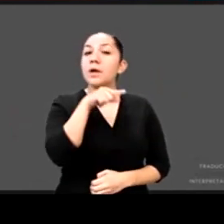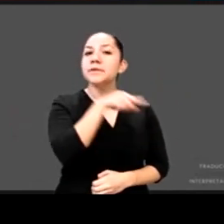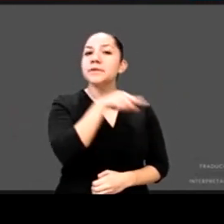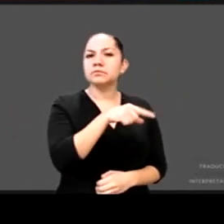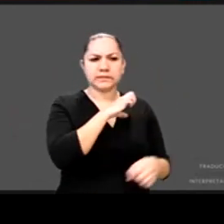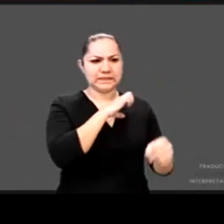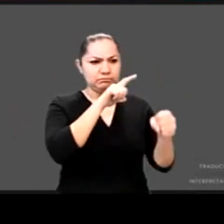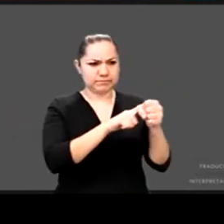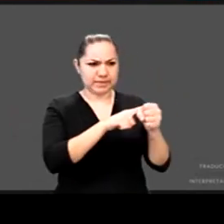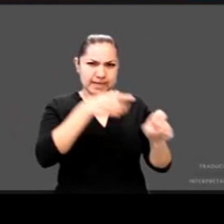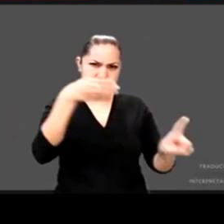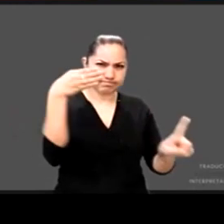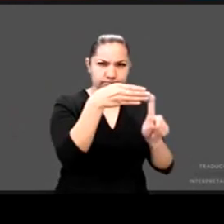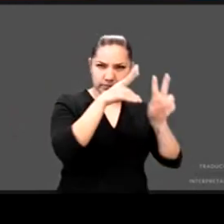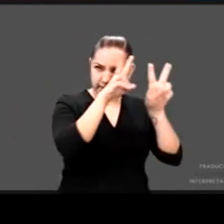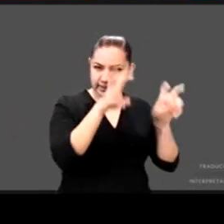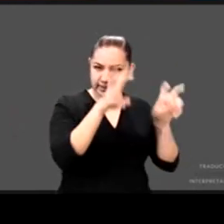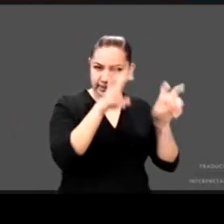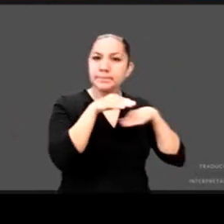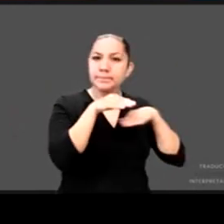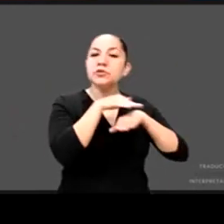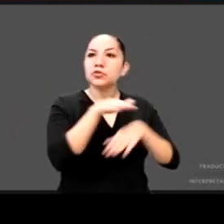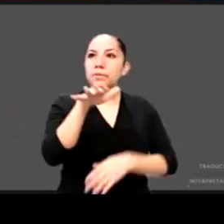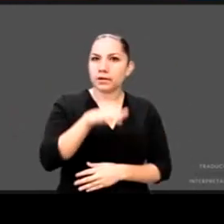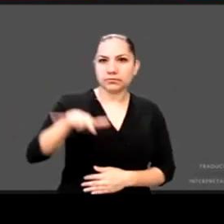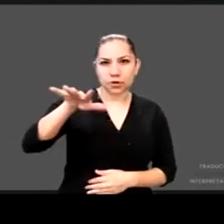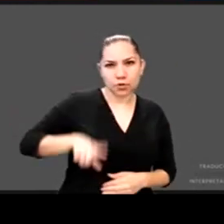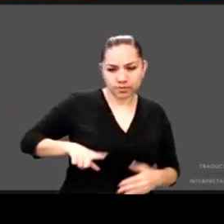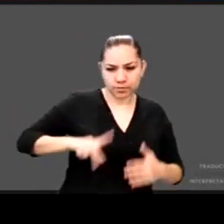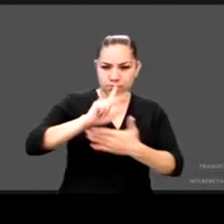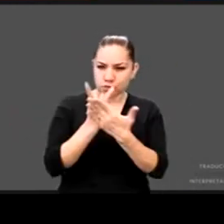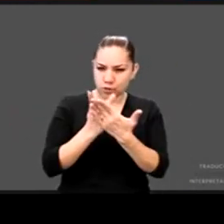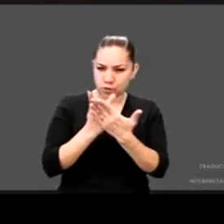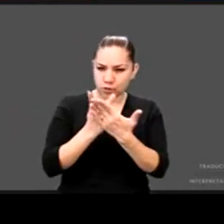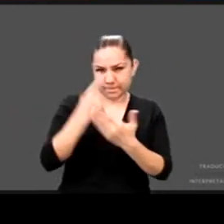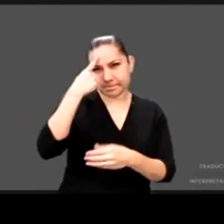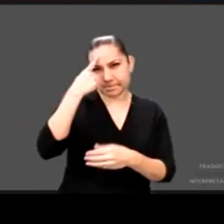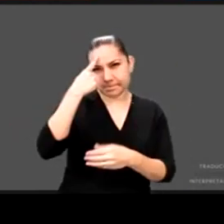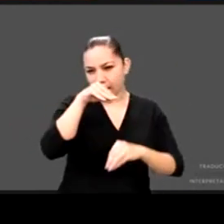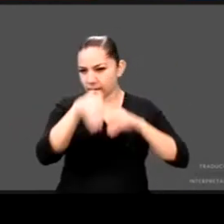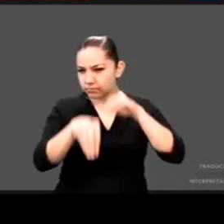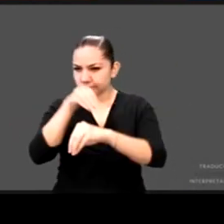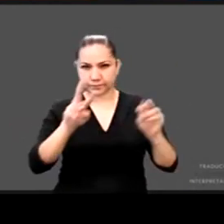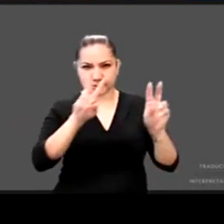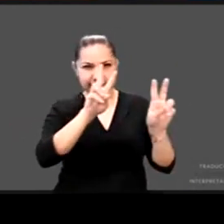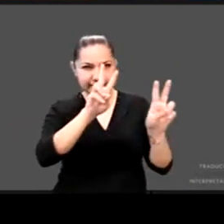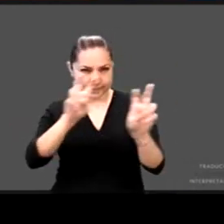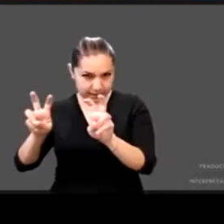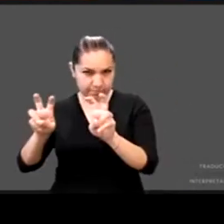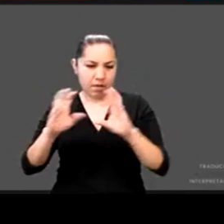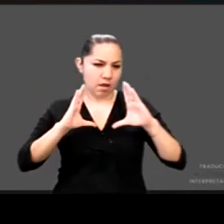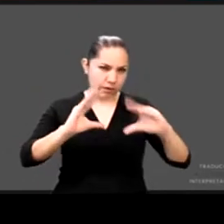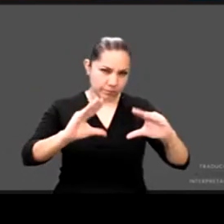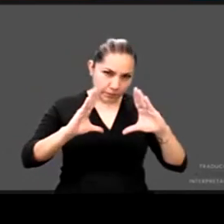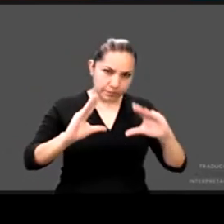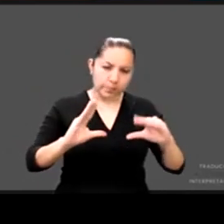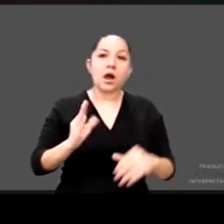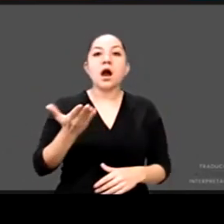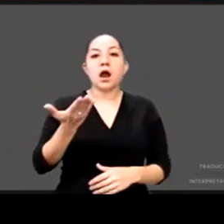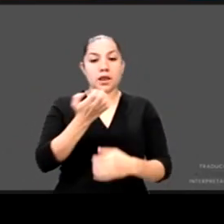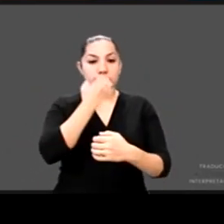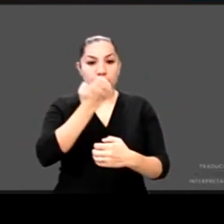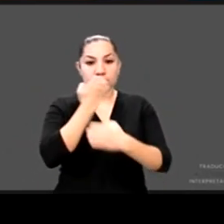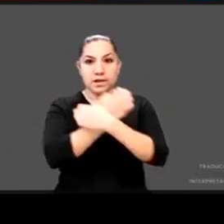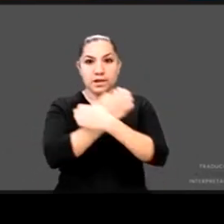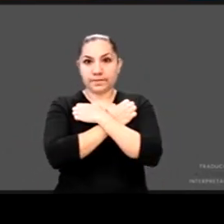Impulsora de Políticas Públicas para el Desarrollo Curricular. Él es el aseguramiento de la calidad educativa y el fomento